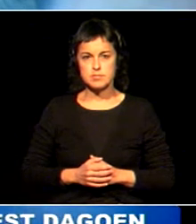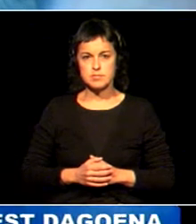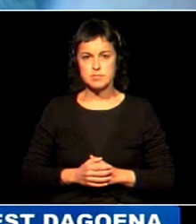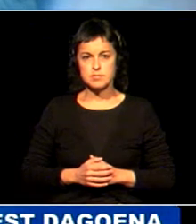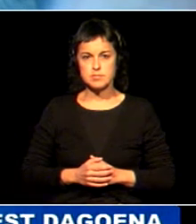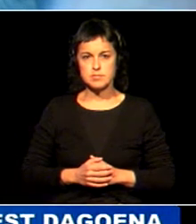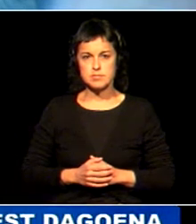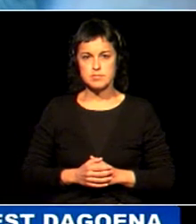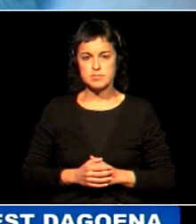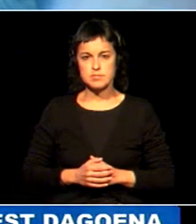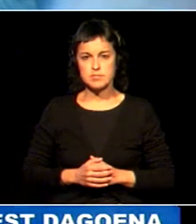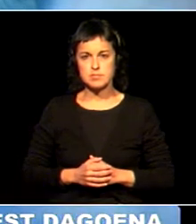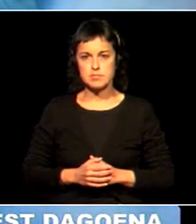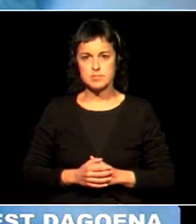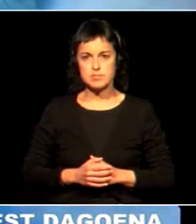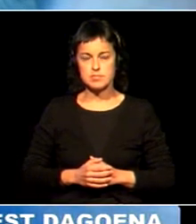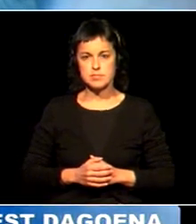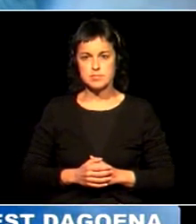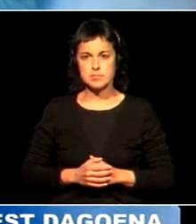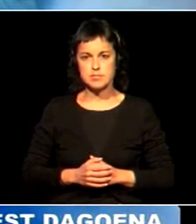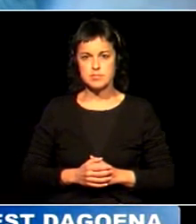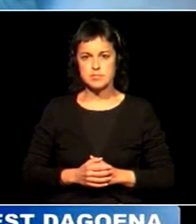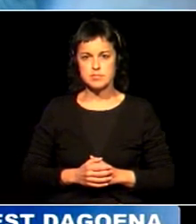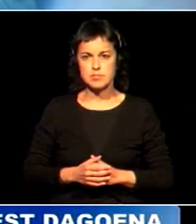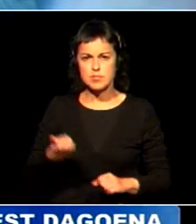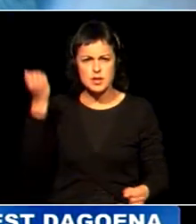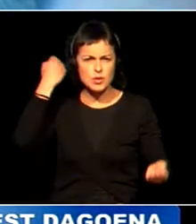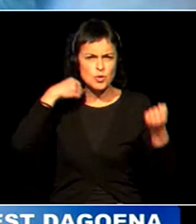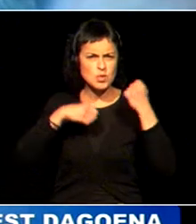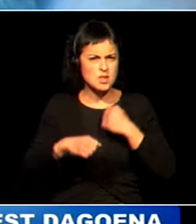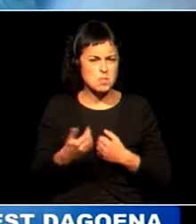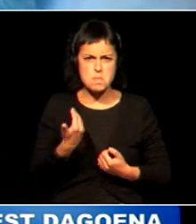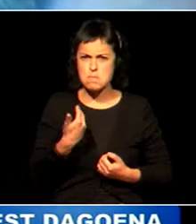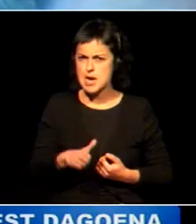Eta, jarrera desodokiak identifikatzeko prest dagoena.